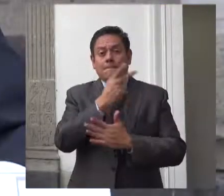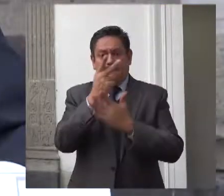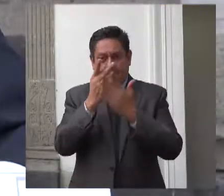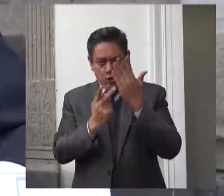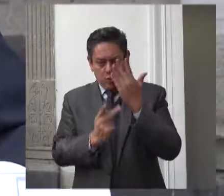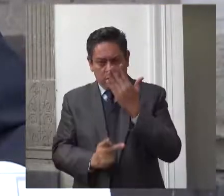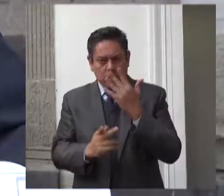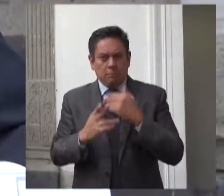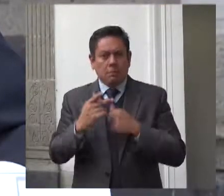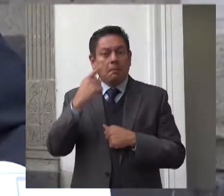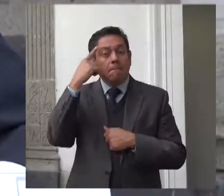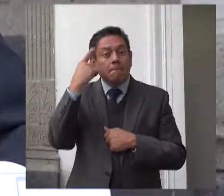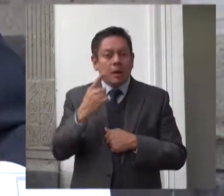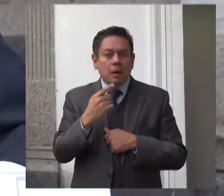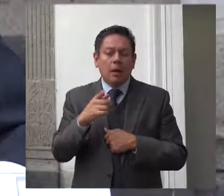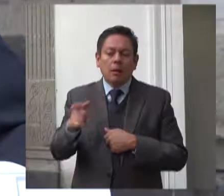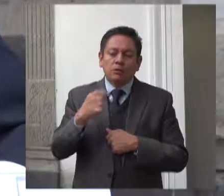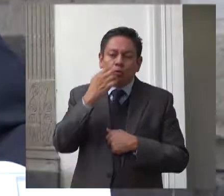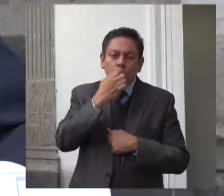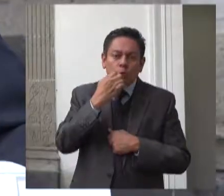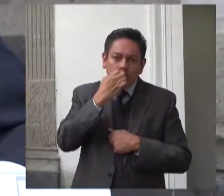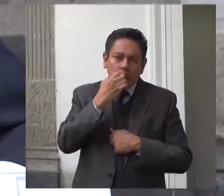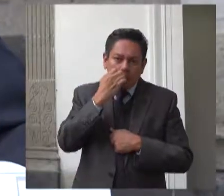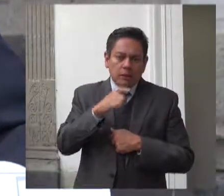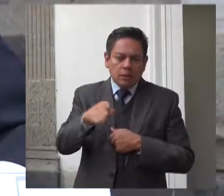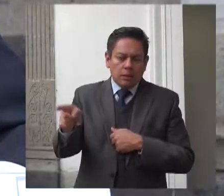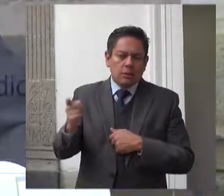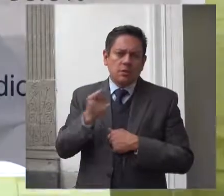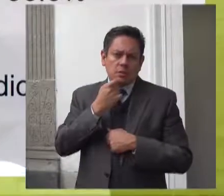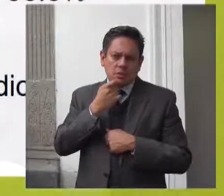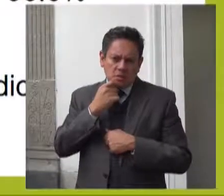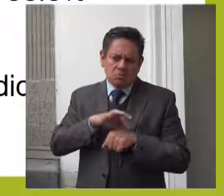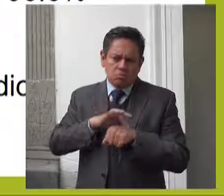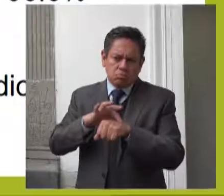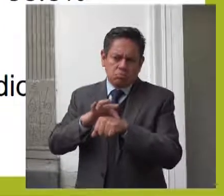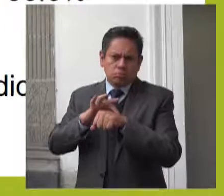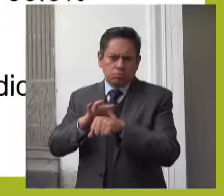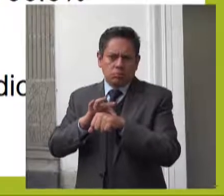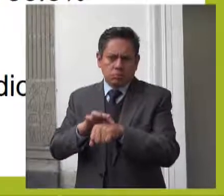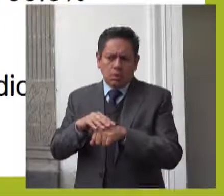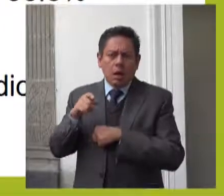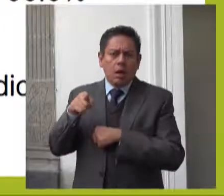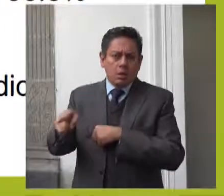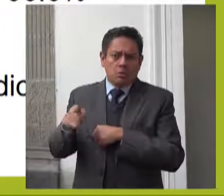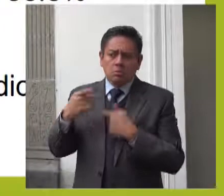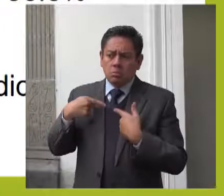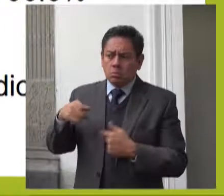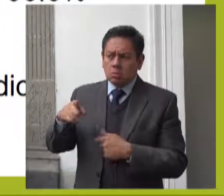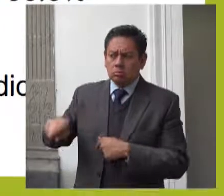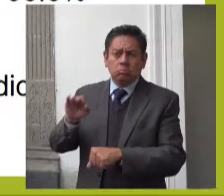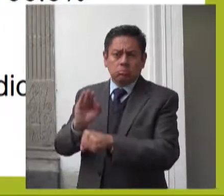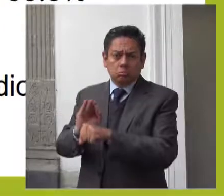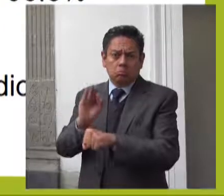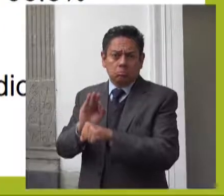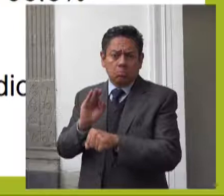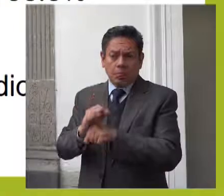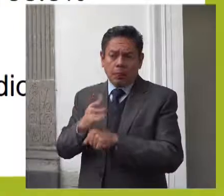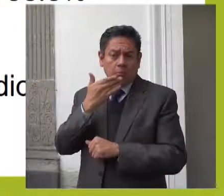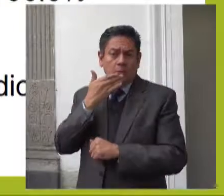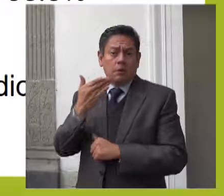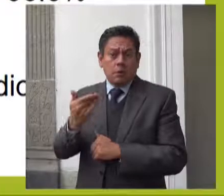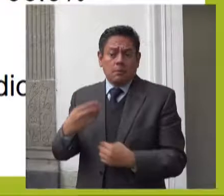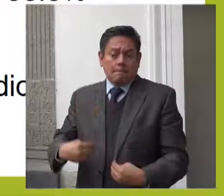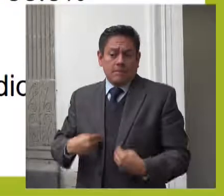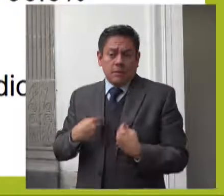infantiles había registrado impactos positivos en la vida de los usuarios y beneficiarios,